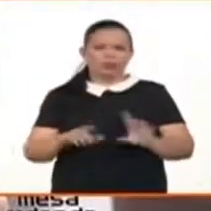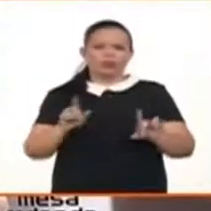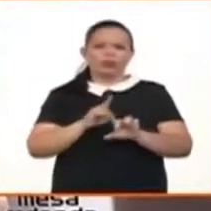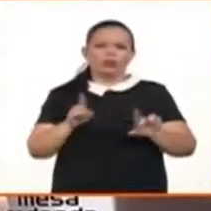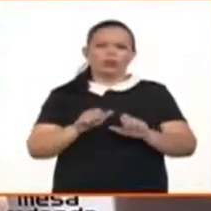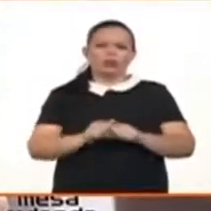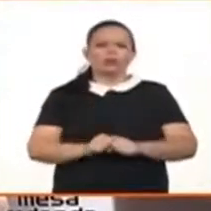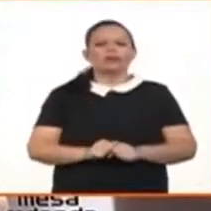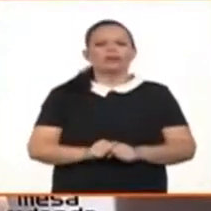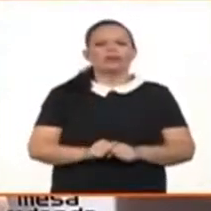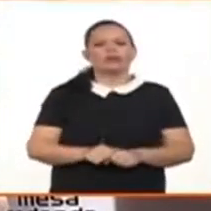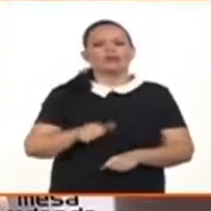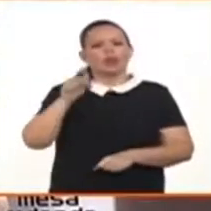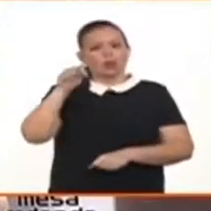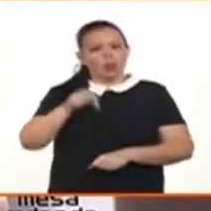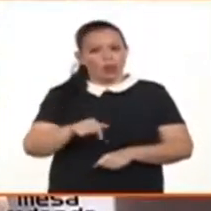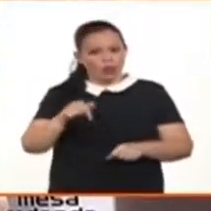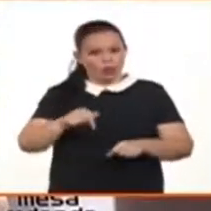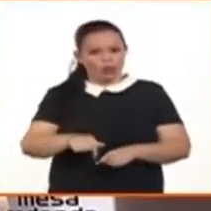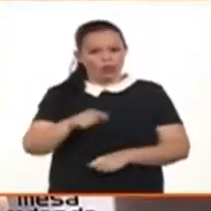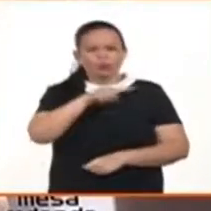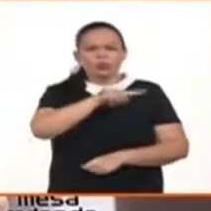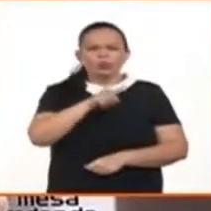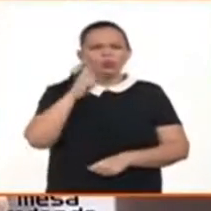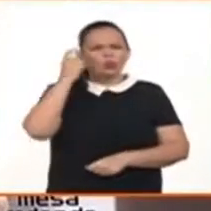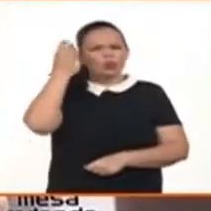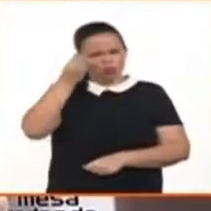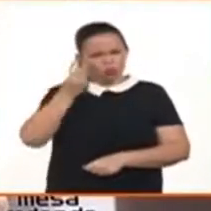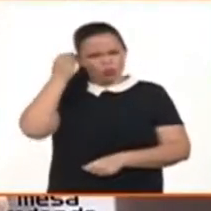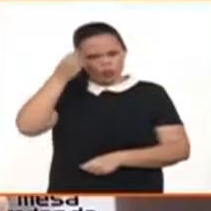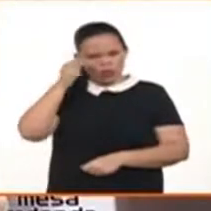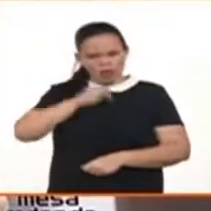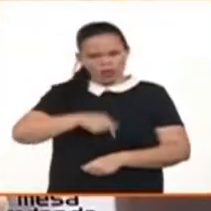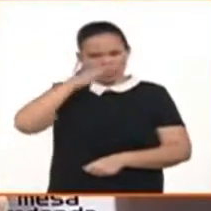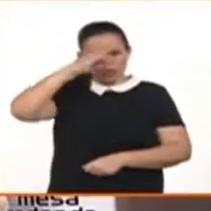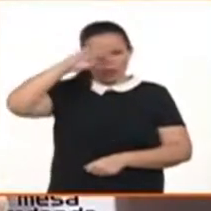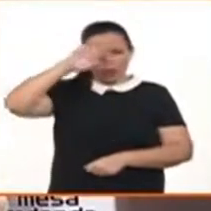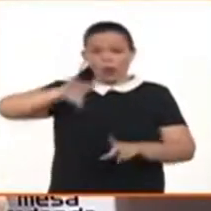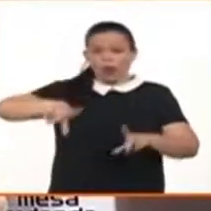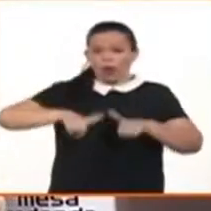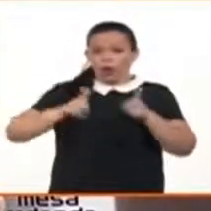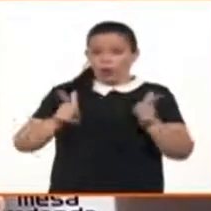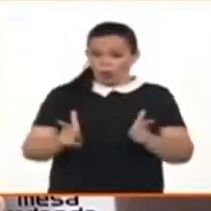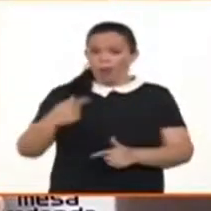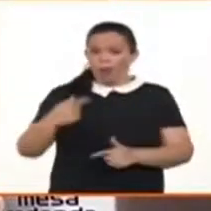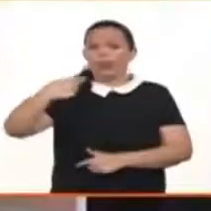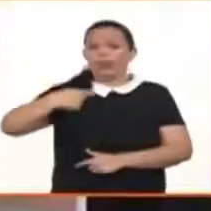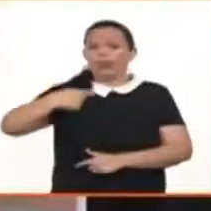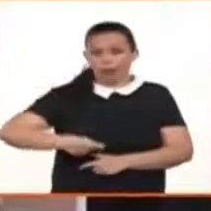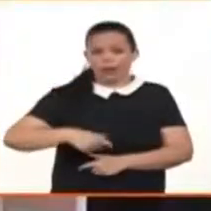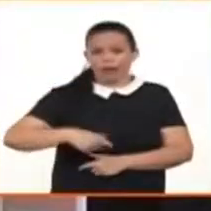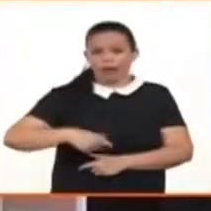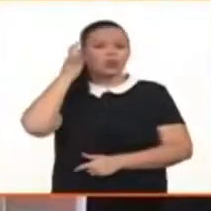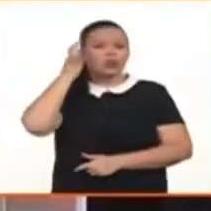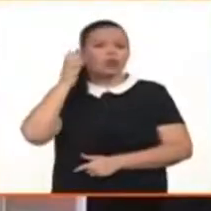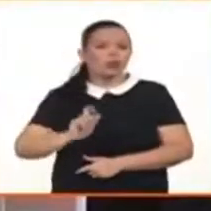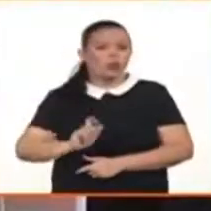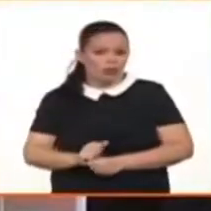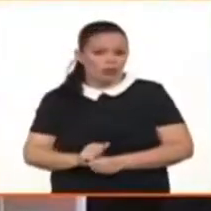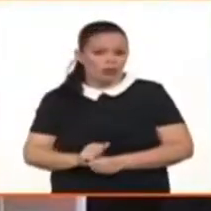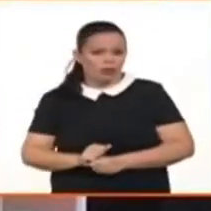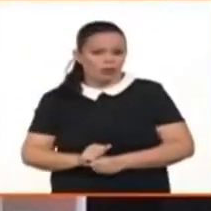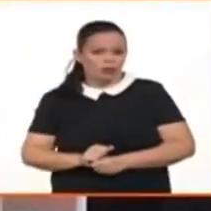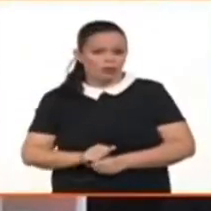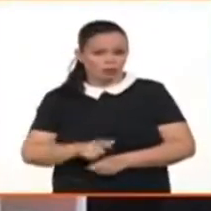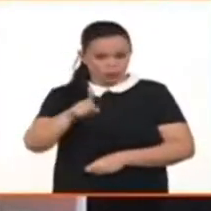están todos los derechos de la mujer en Cuba a largo plazo, luchados durante tantos años,